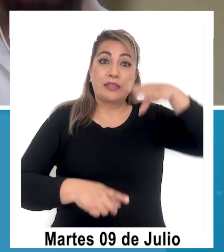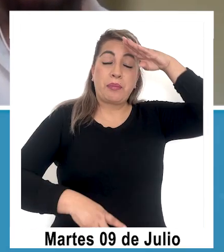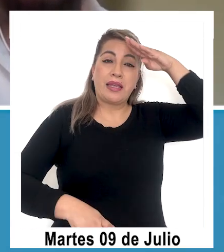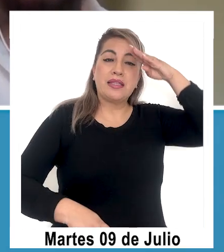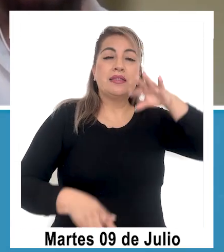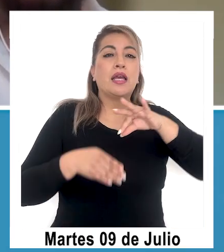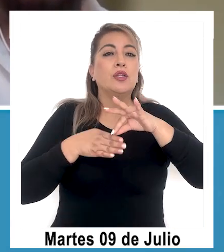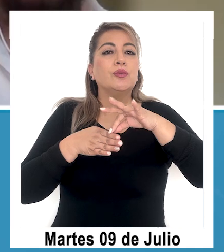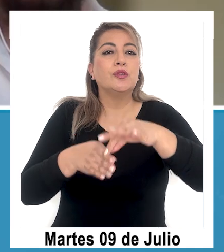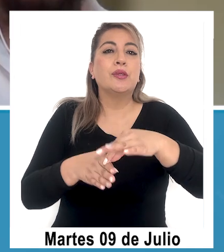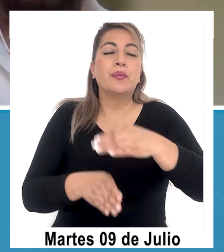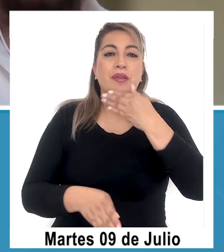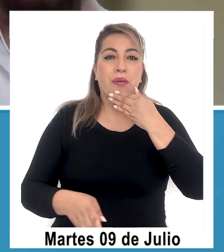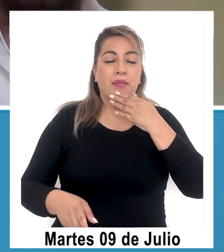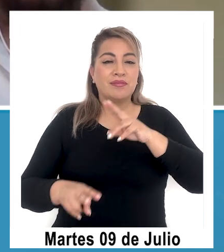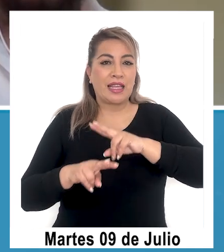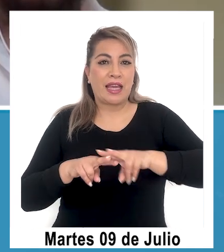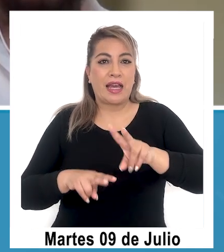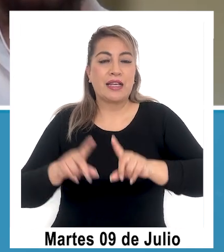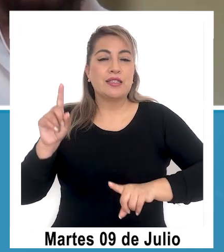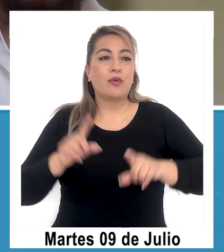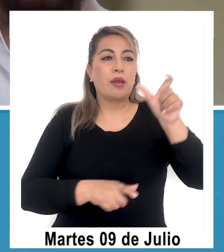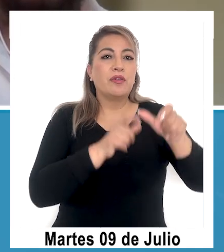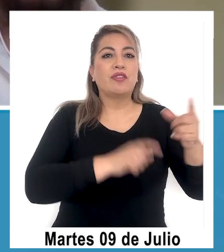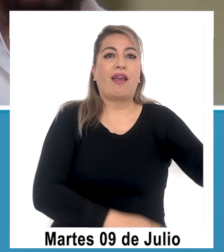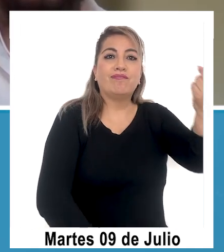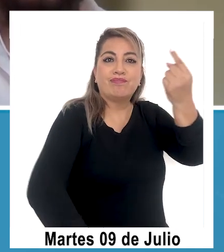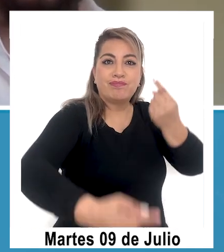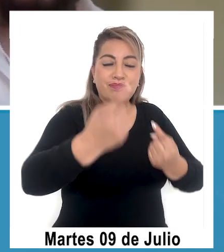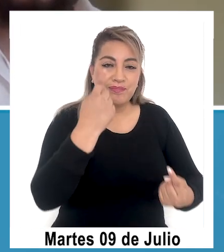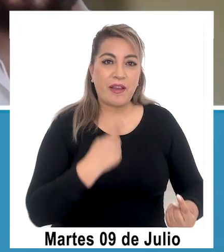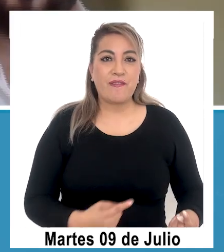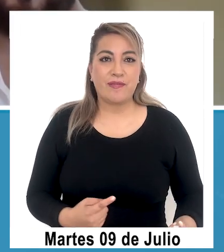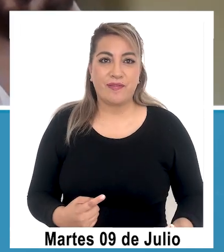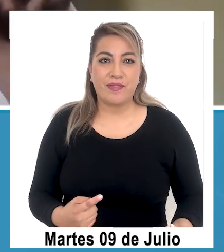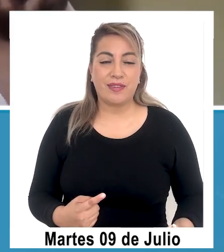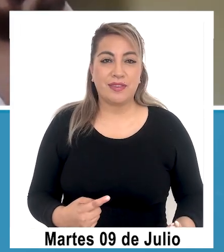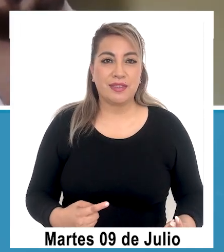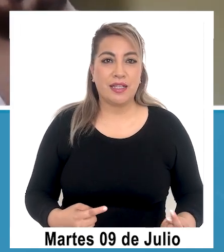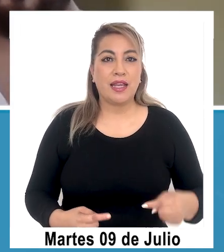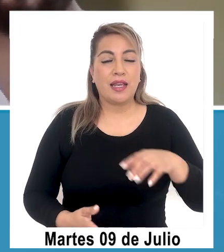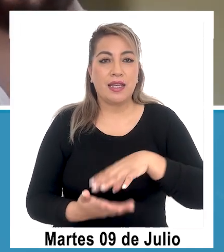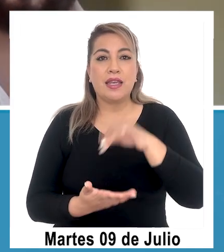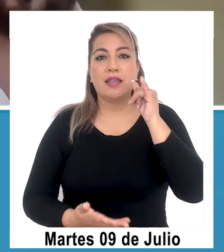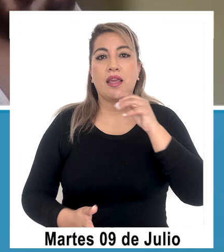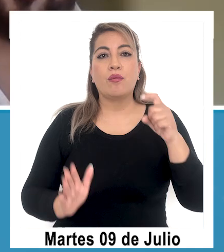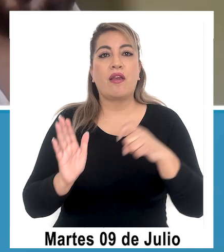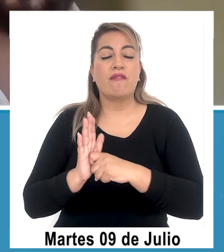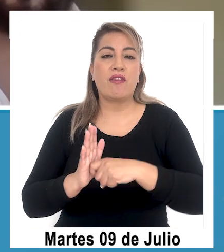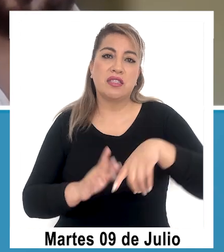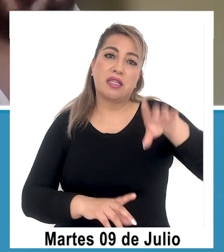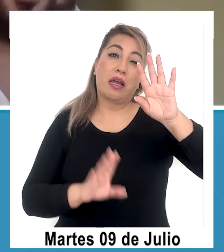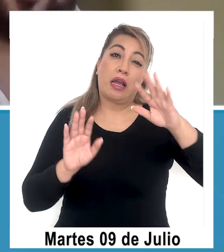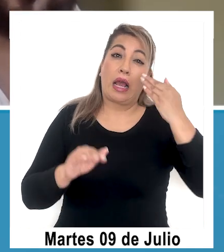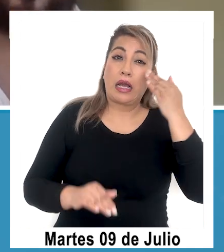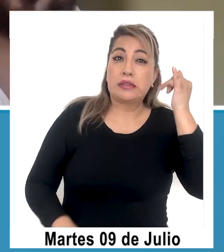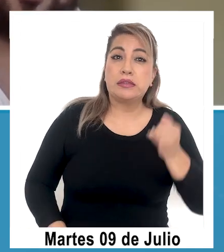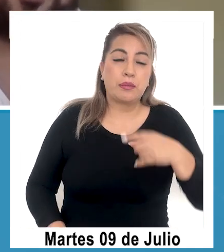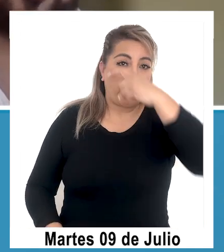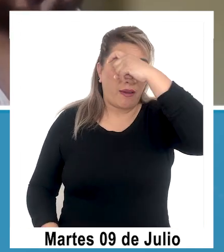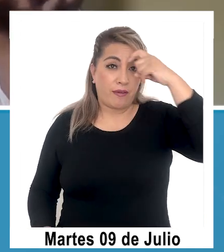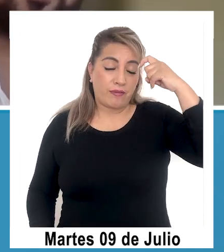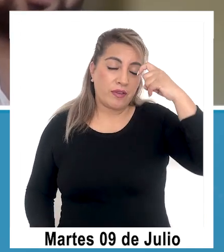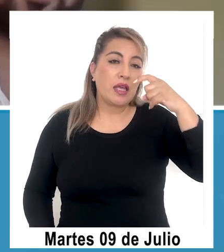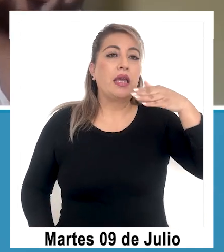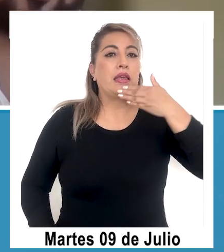que la levantamos a los visitantes que están en Iquique, en los periodos principalmente festivales, y